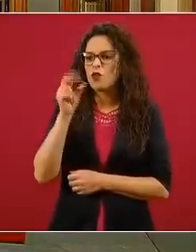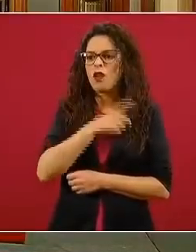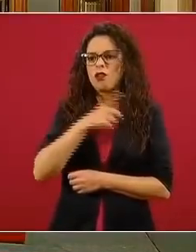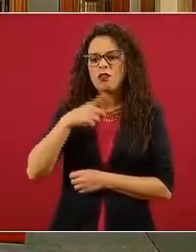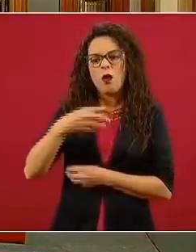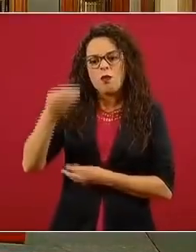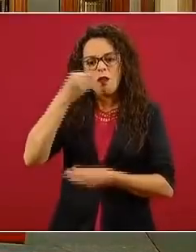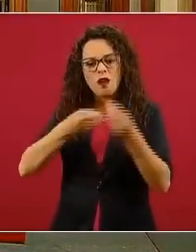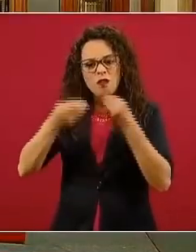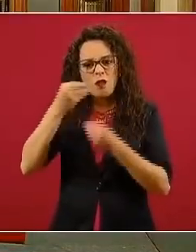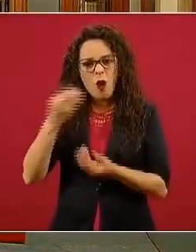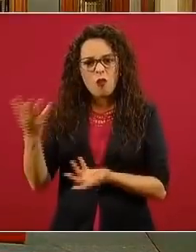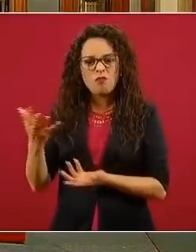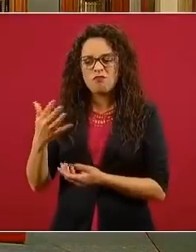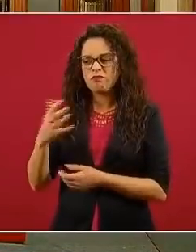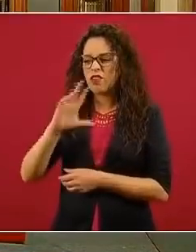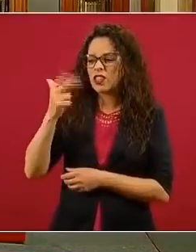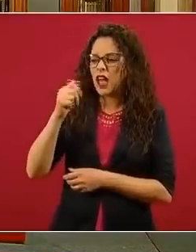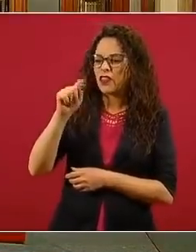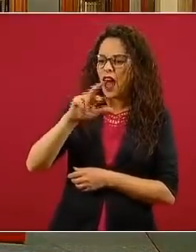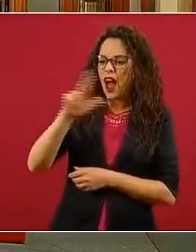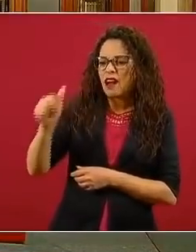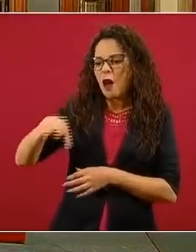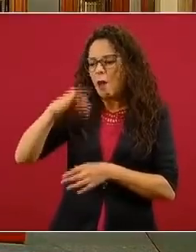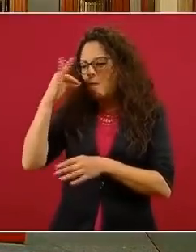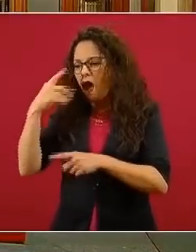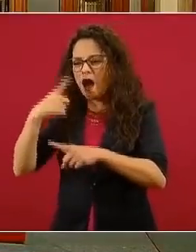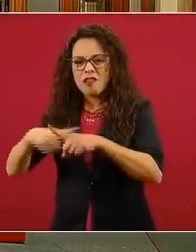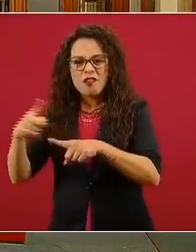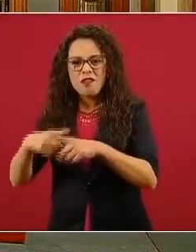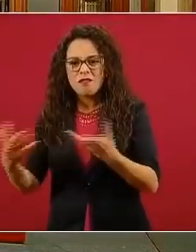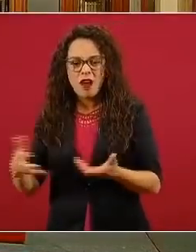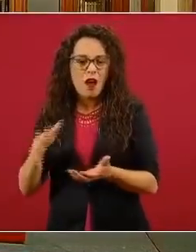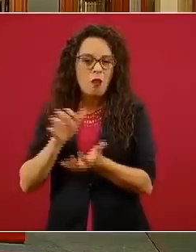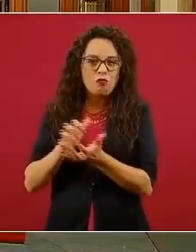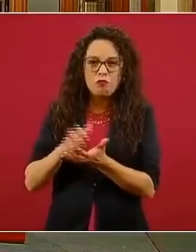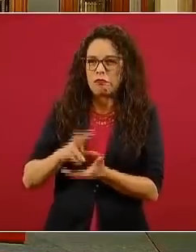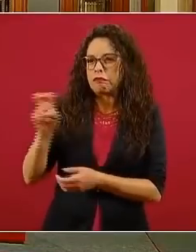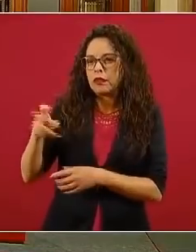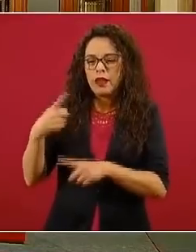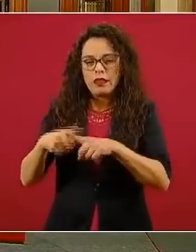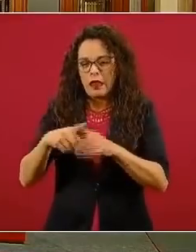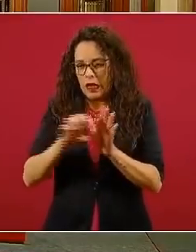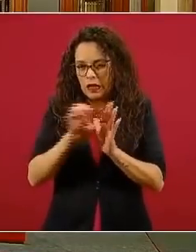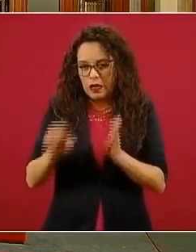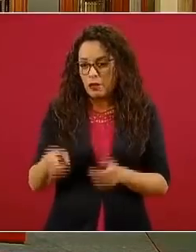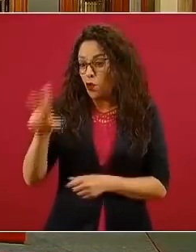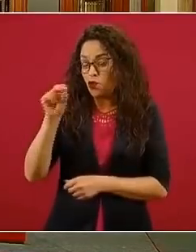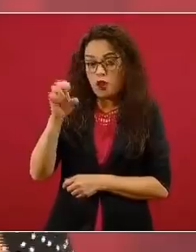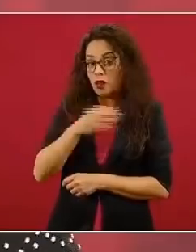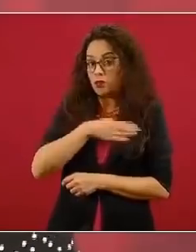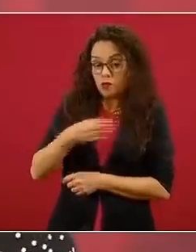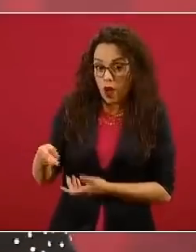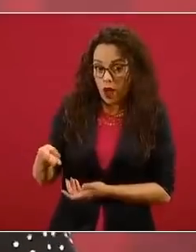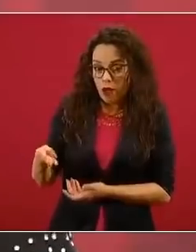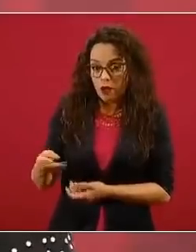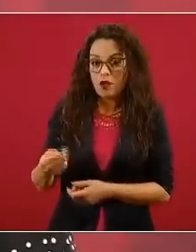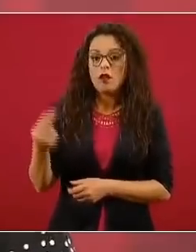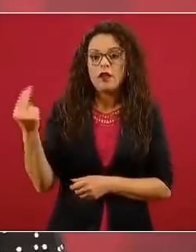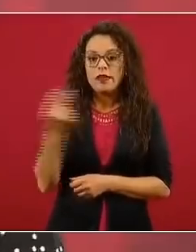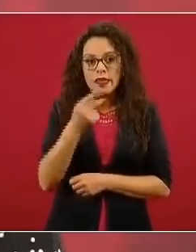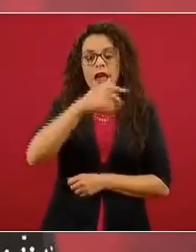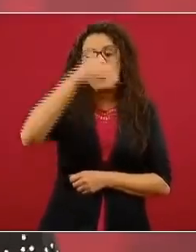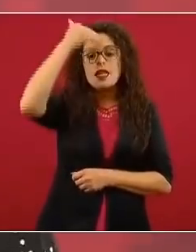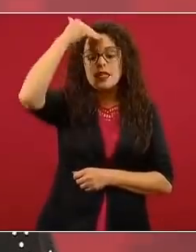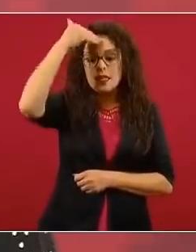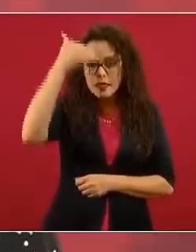Entonces, que ahora digan, o sea, lo que queremos es que no solo digan no es bueno comer comida chatarra, sino que sepan y